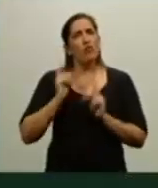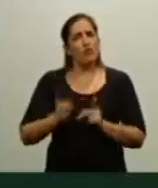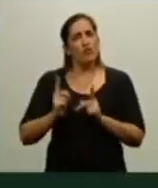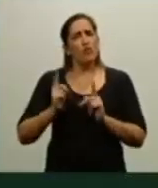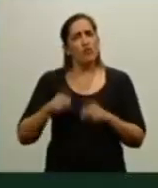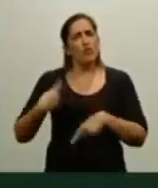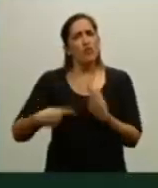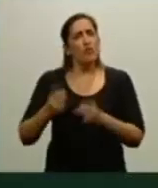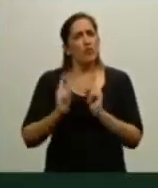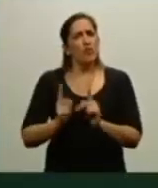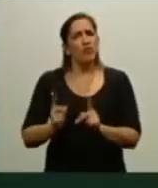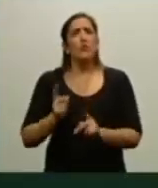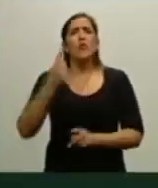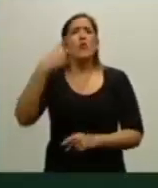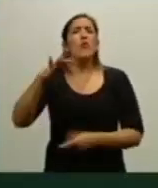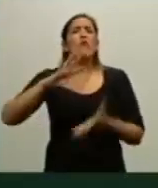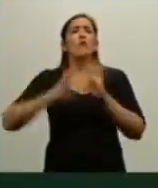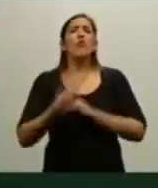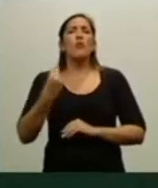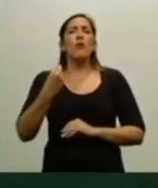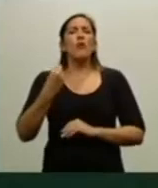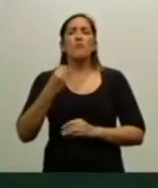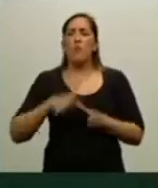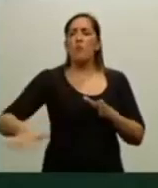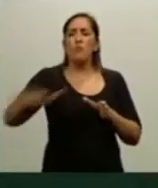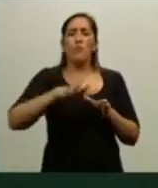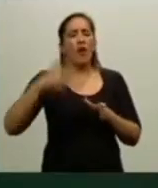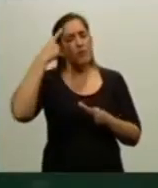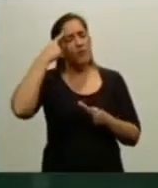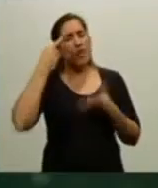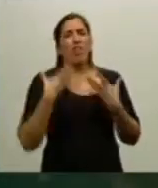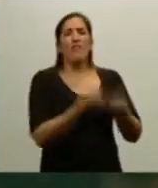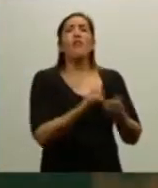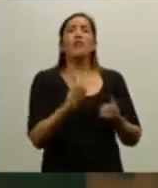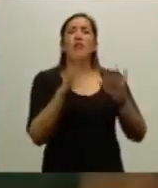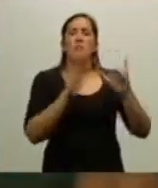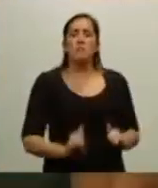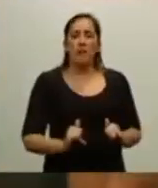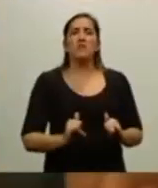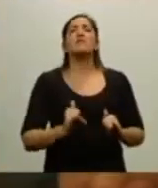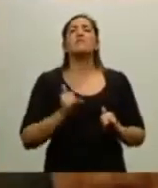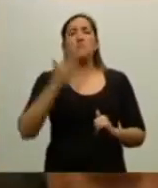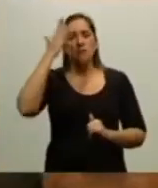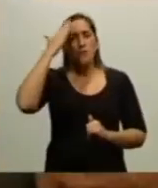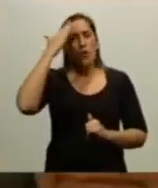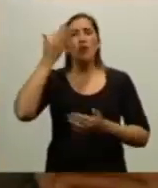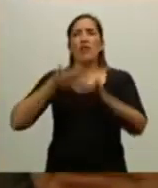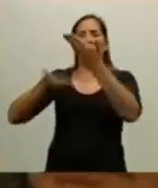solo se construye sobre las ideas de la paz, la memoria y la diplomacia.